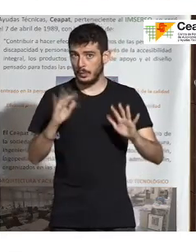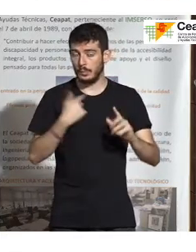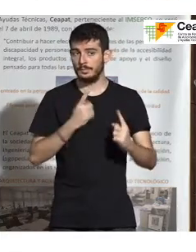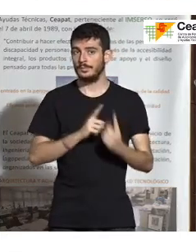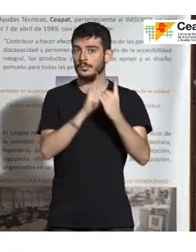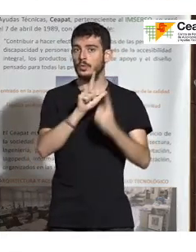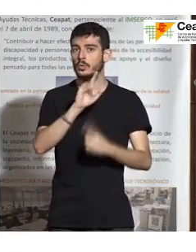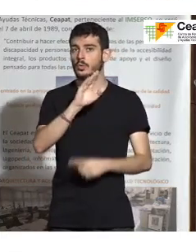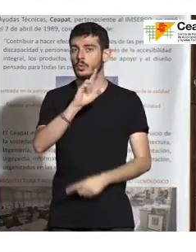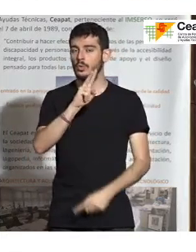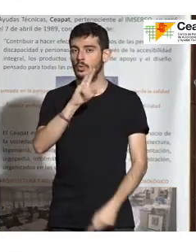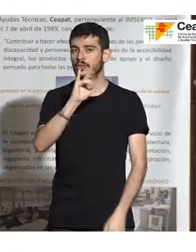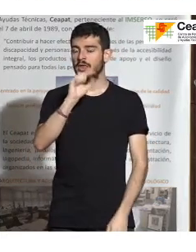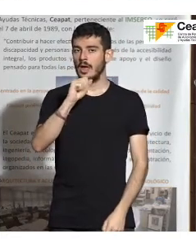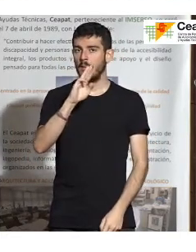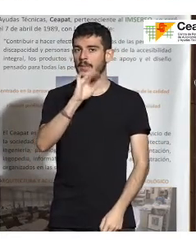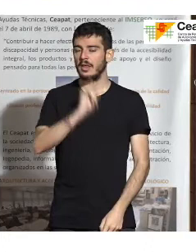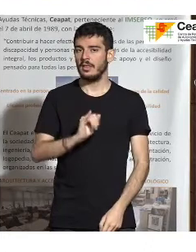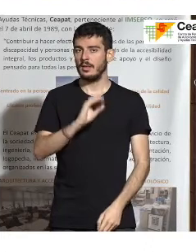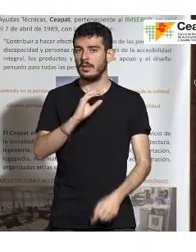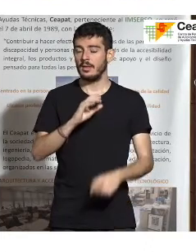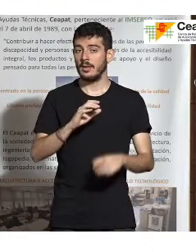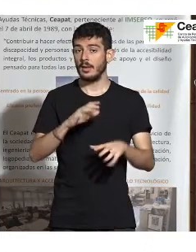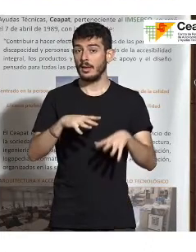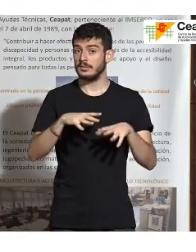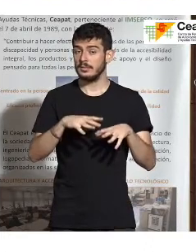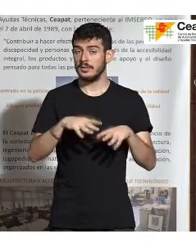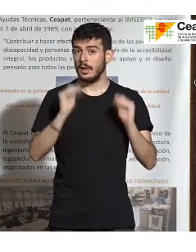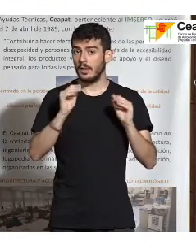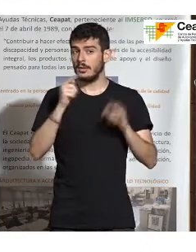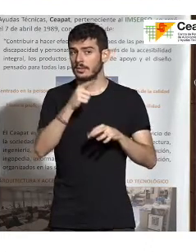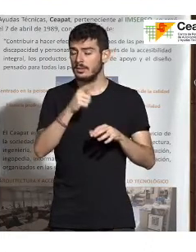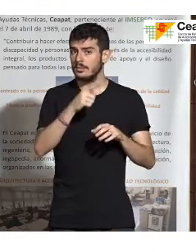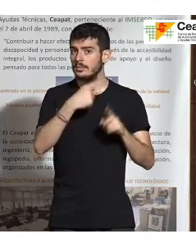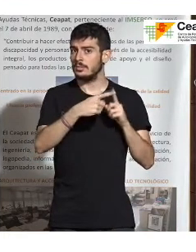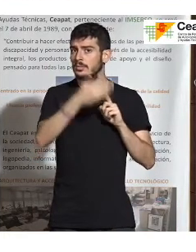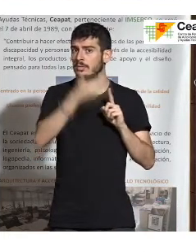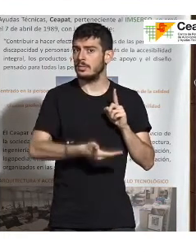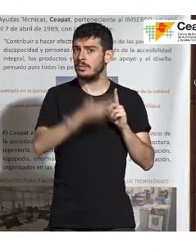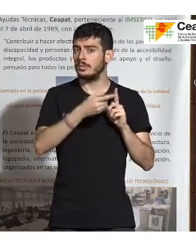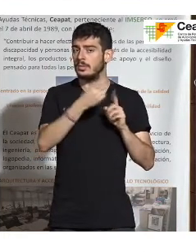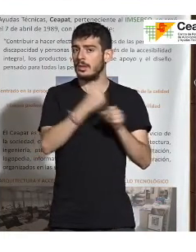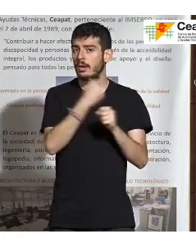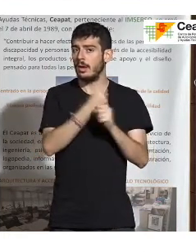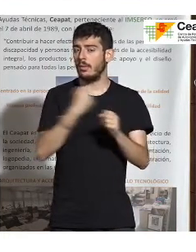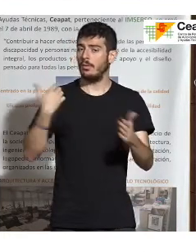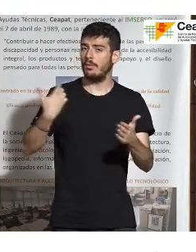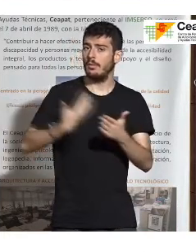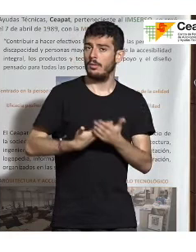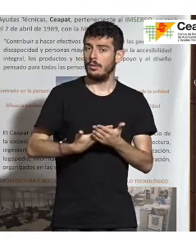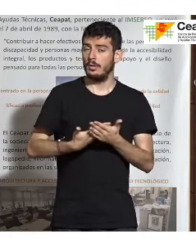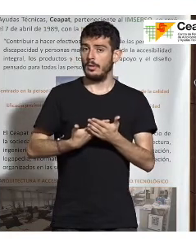con Lucía Pérez Castilla, que ha sido otro elemento fundamental en ese trabajo que hacemos desde el